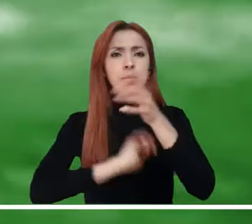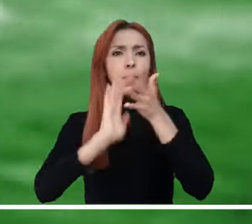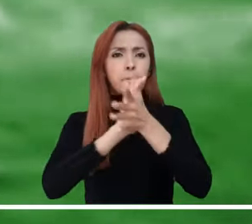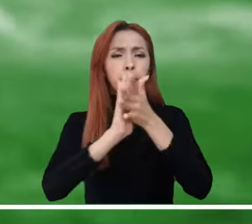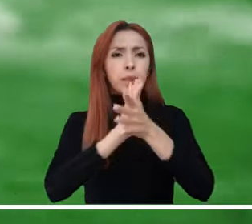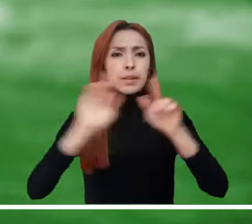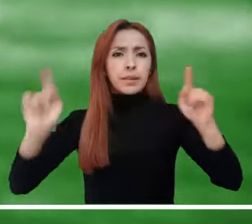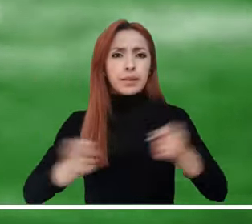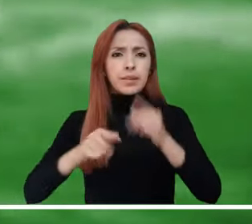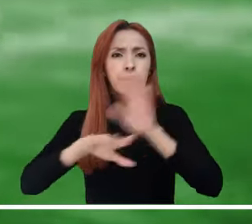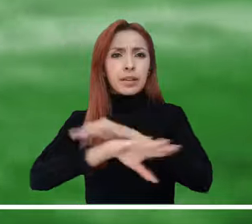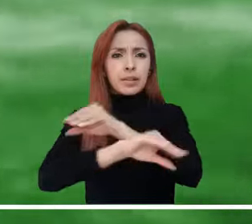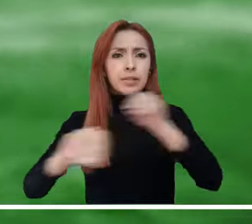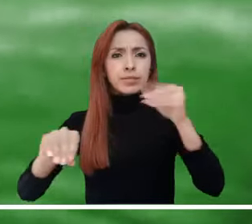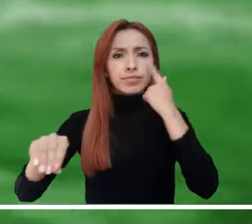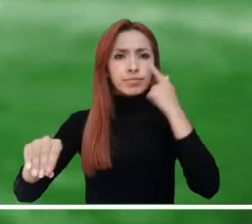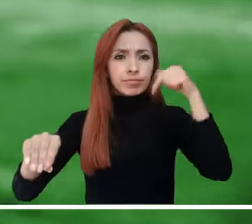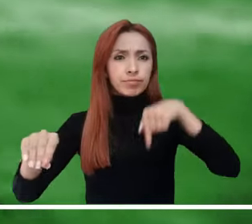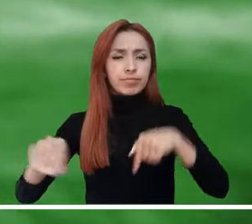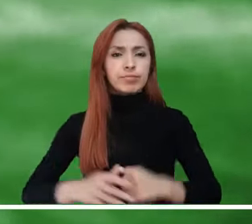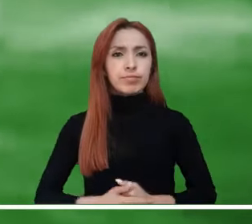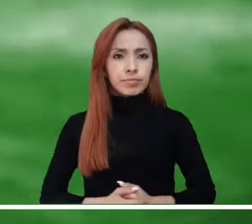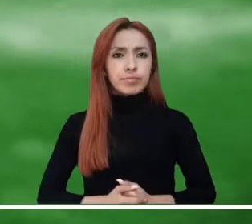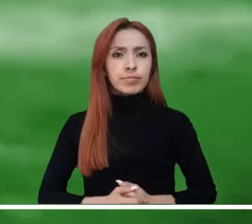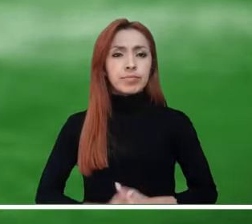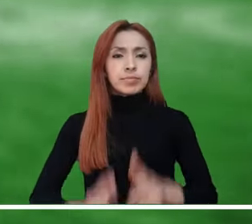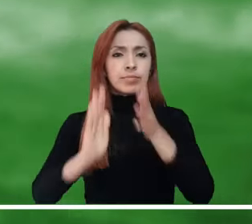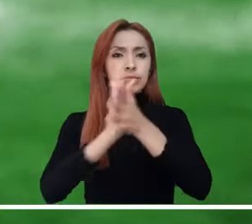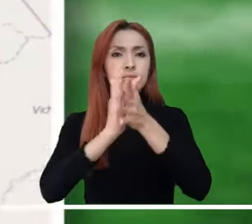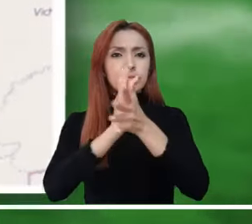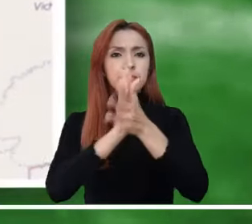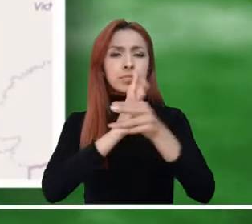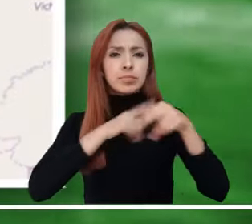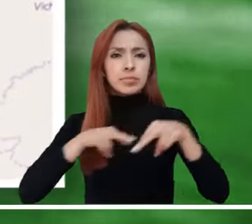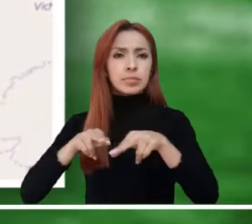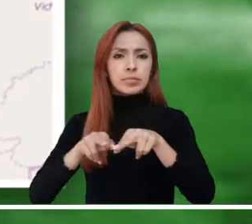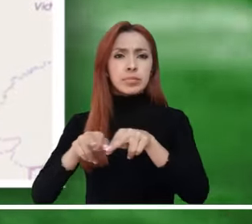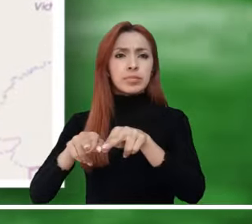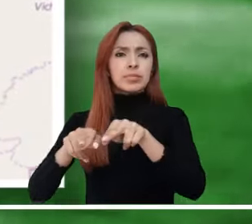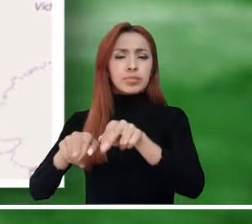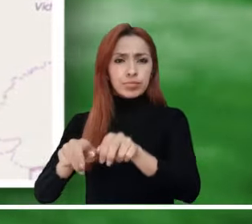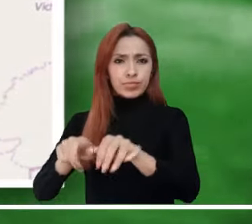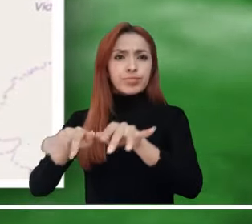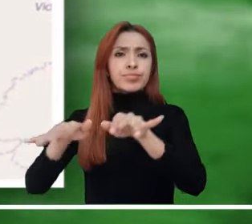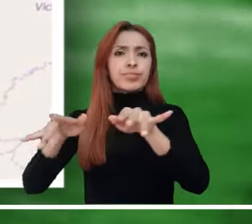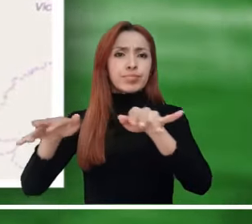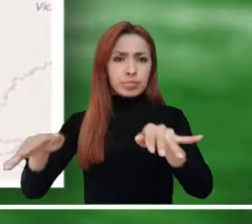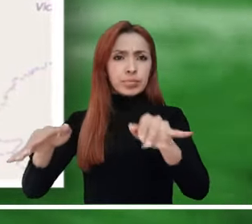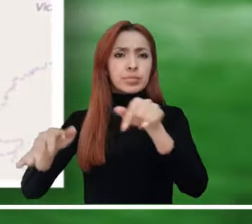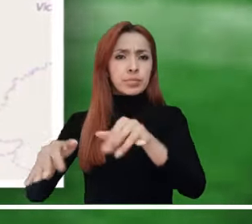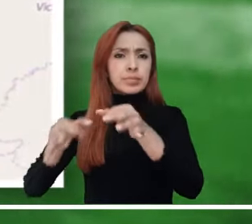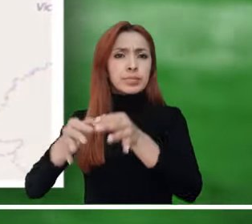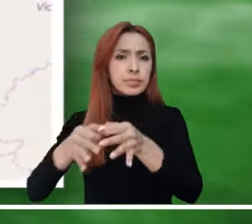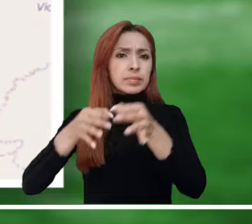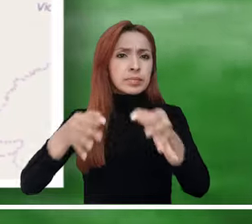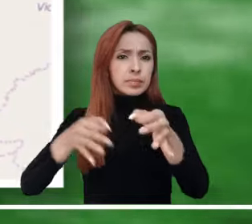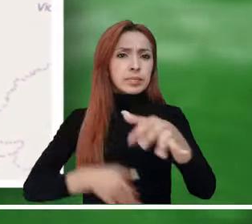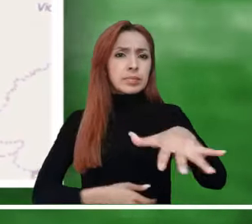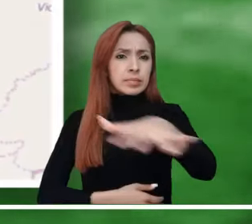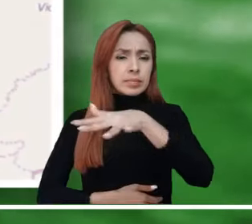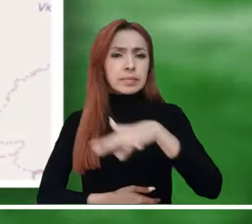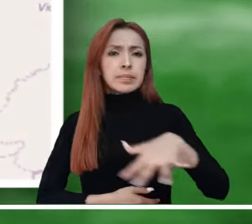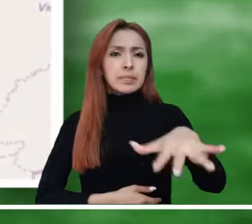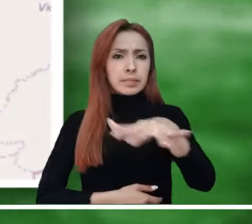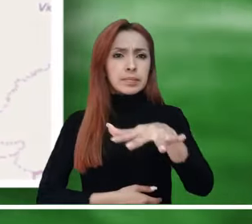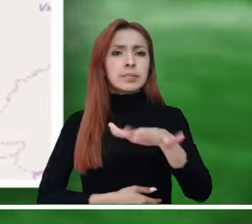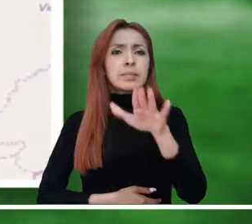Finaliza el día informado gracias a nuestro resumen de las alertas activas. Se reporta avenida torrencial en la quebrada